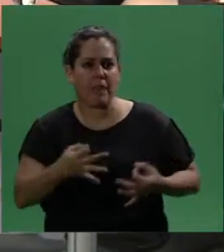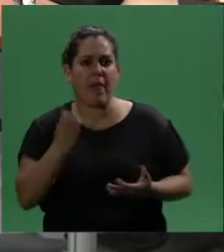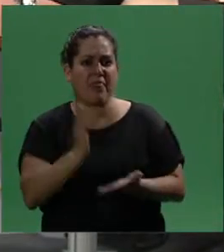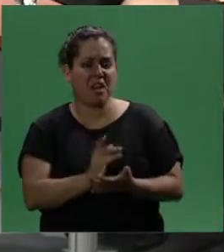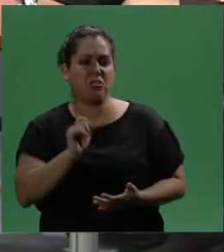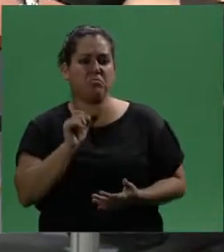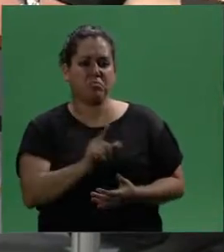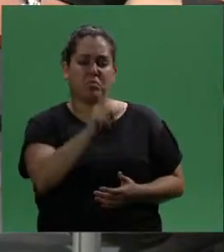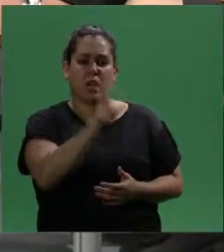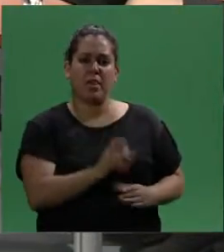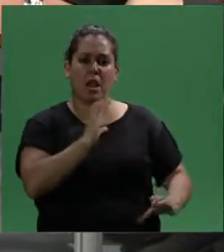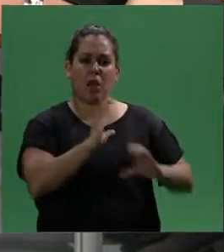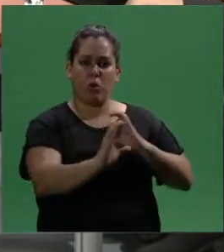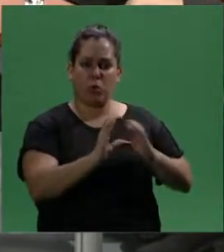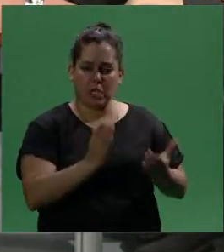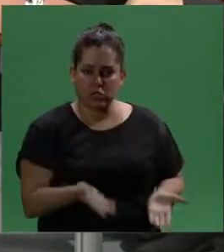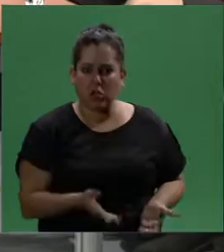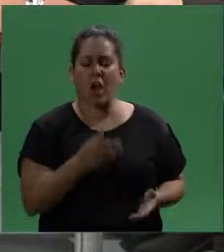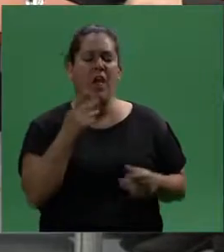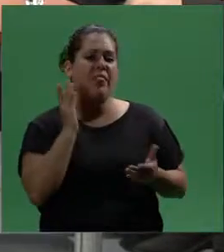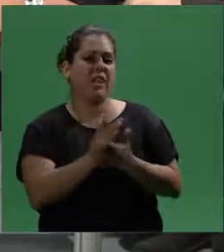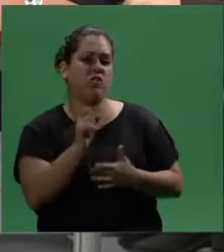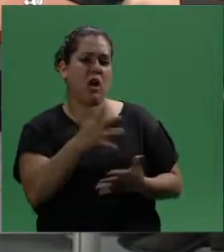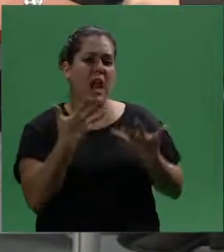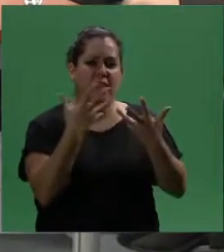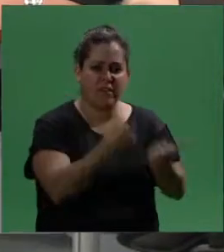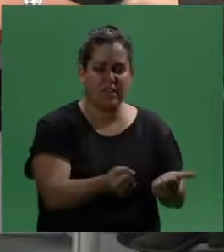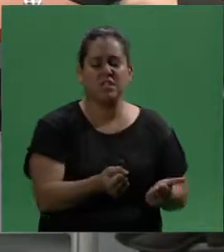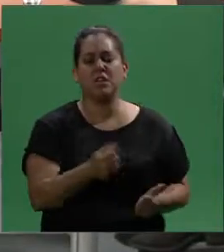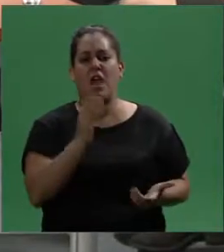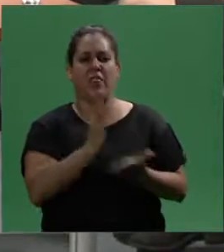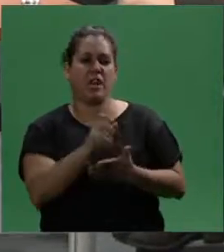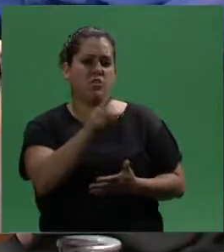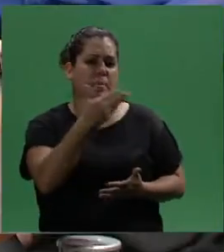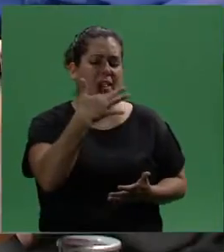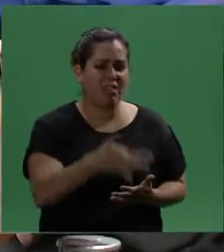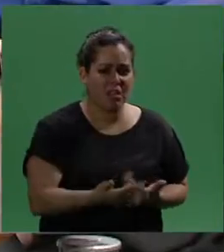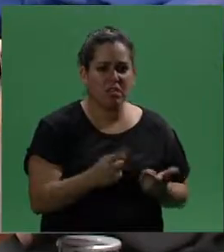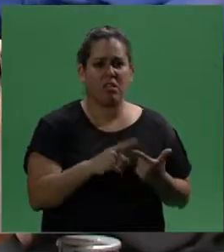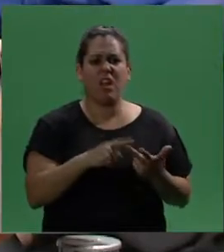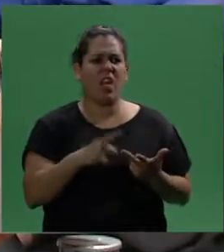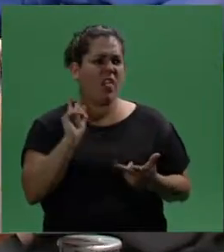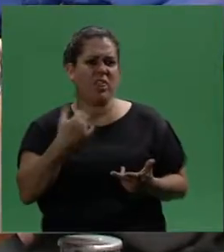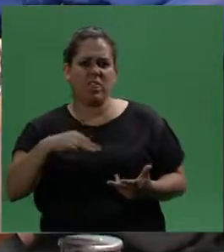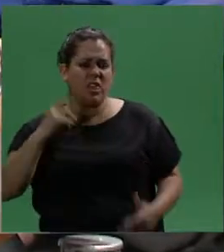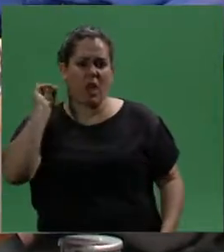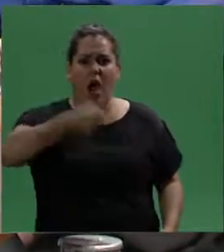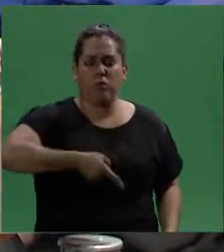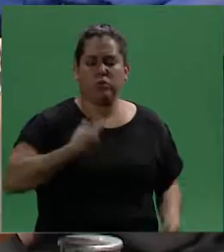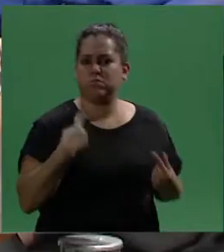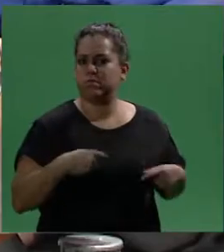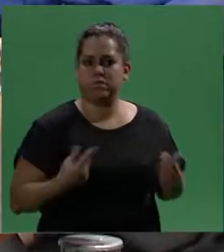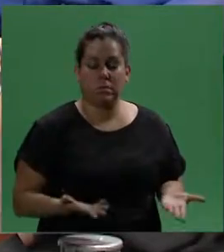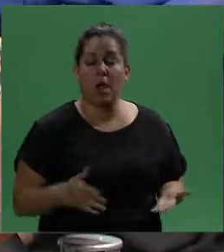realidad el derecho a la comunicación, el derecho a la defensa, el derecho a comprender de qué se lo está